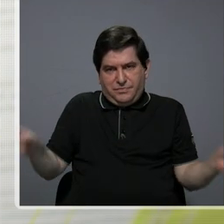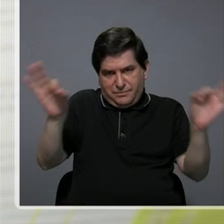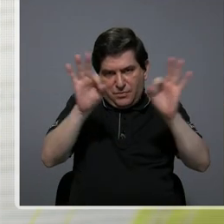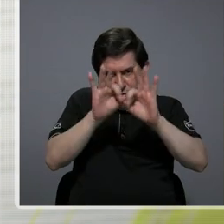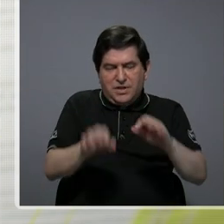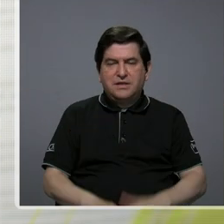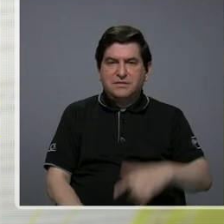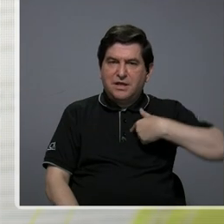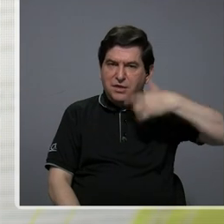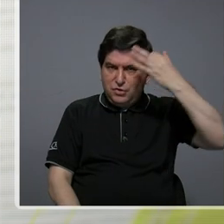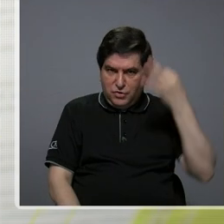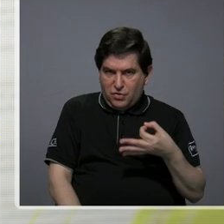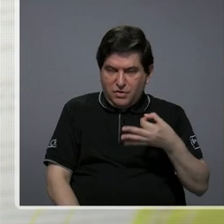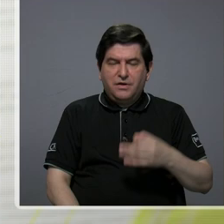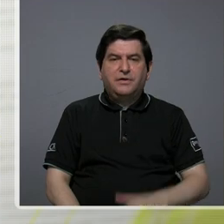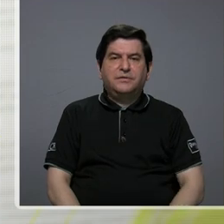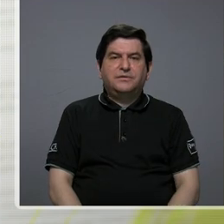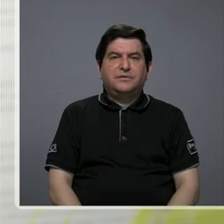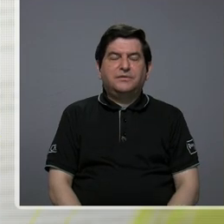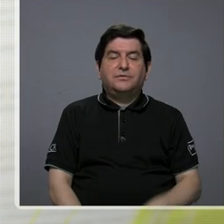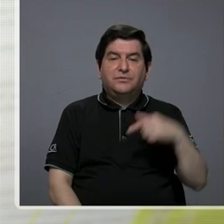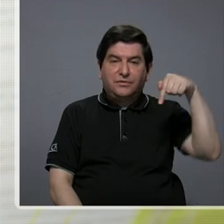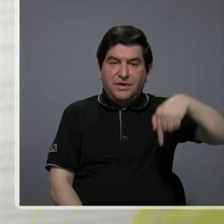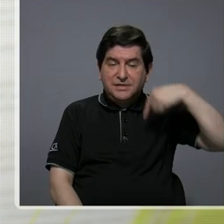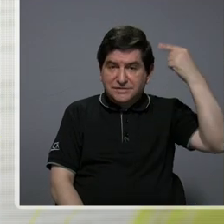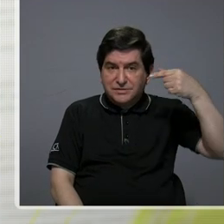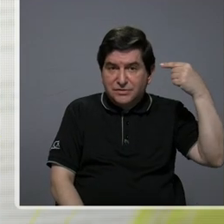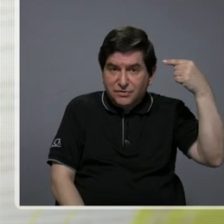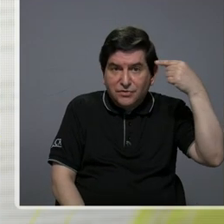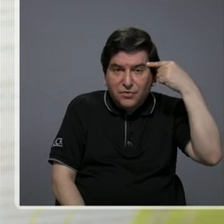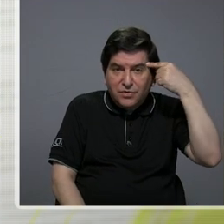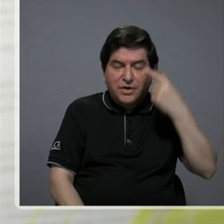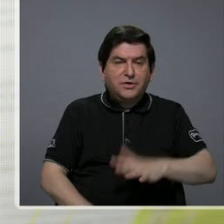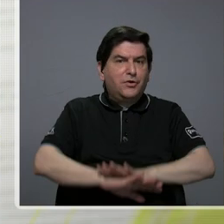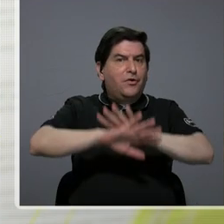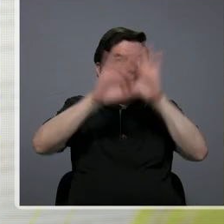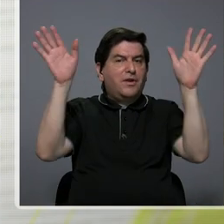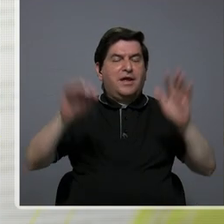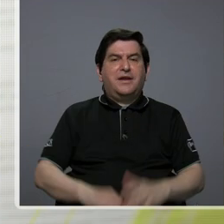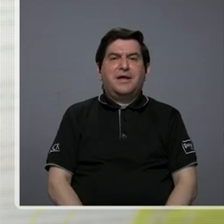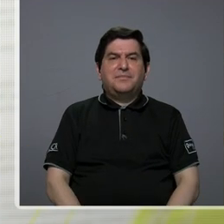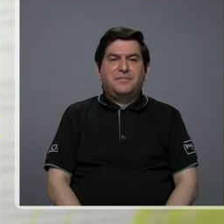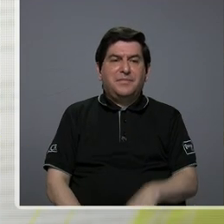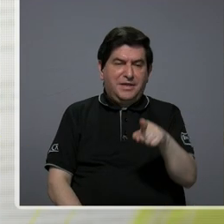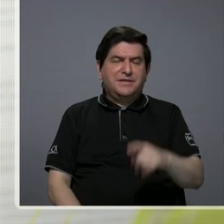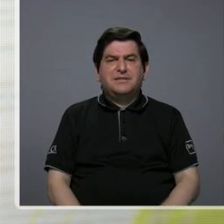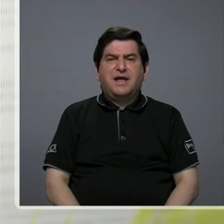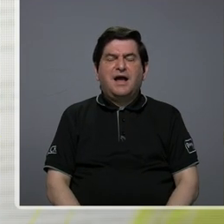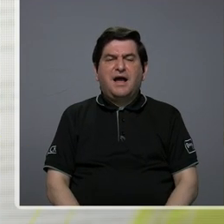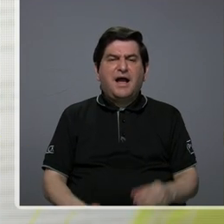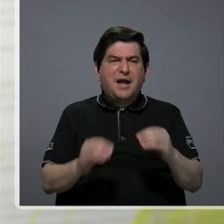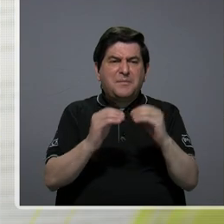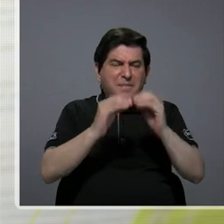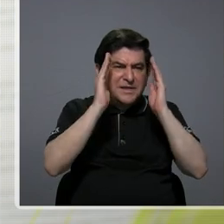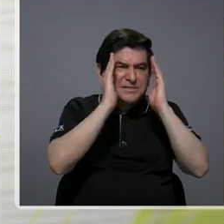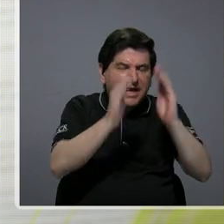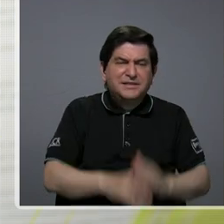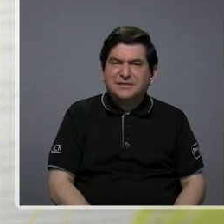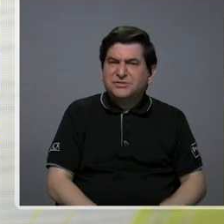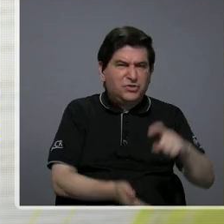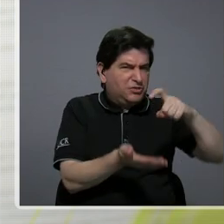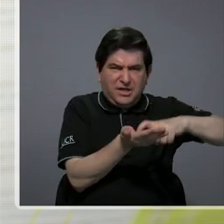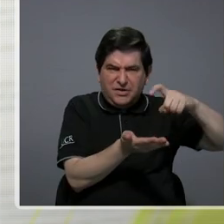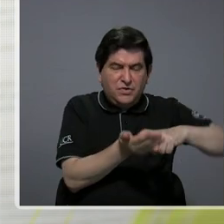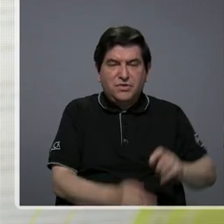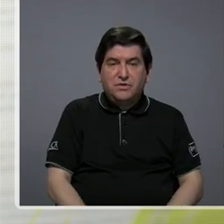Me parece a mí que este gobierno claramente cargó las tintas hacia lo fiscal con un